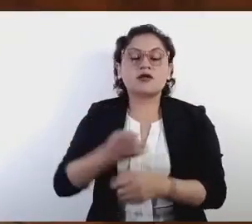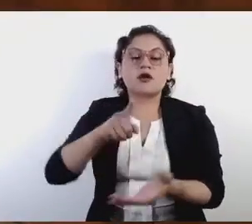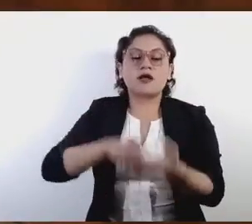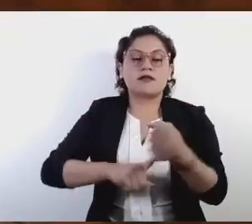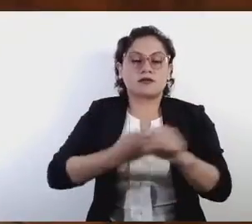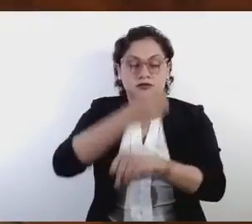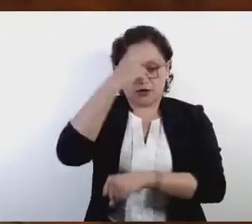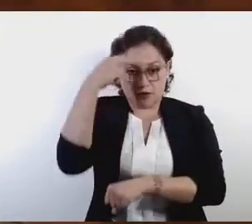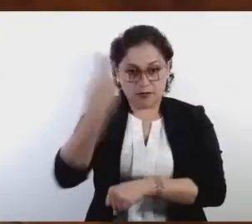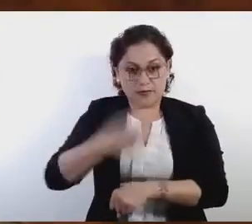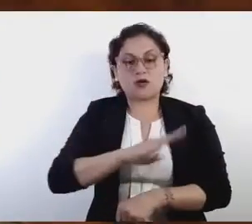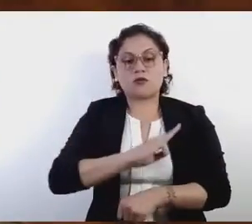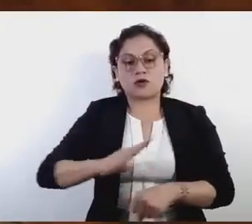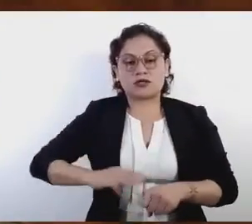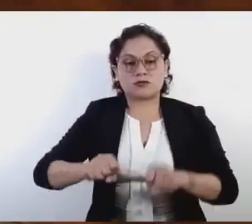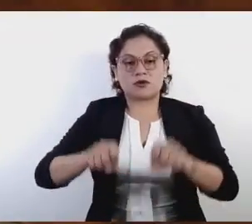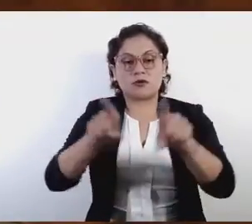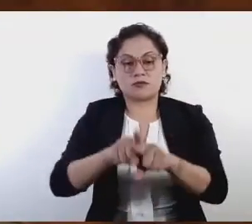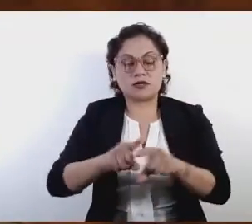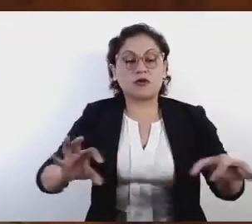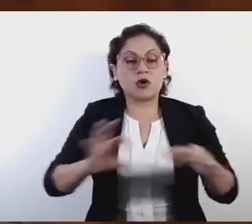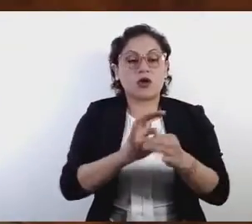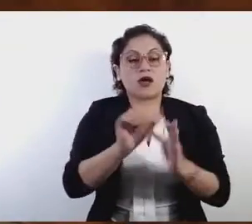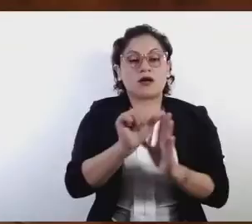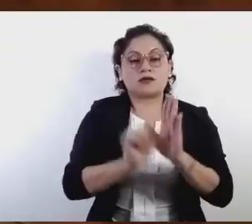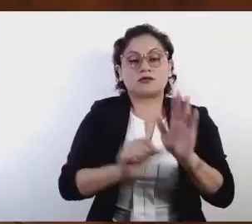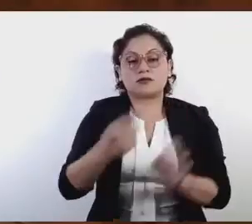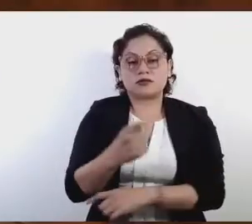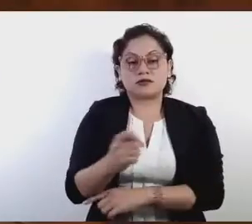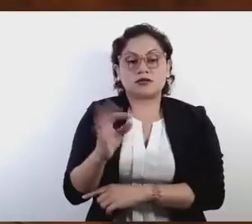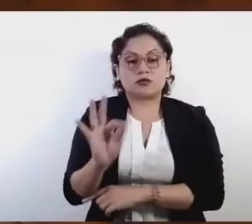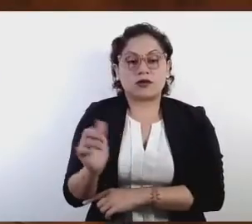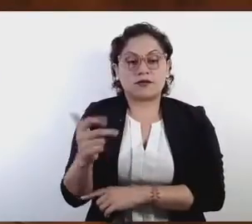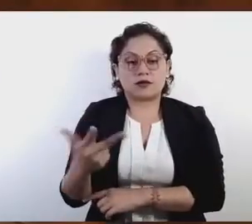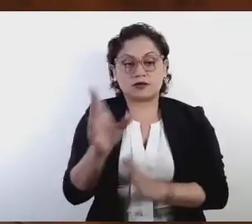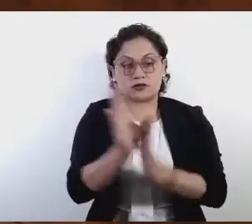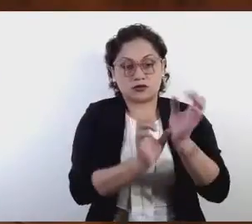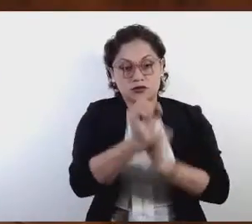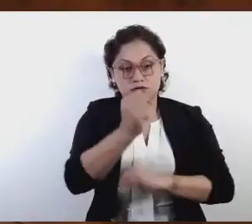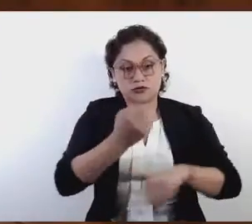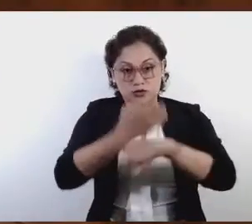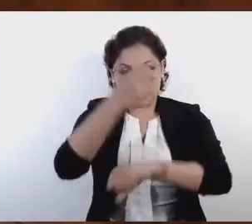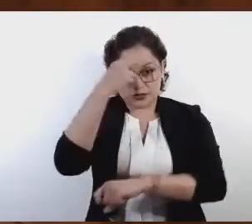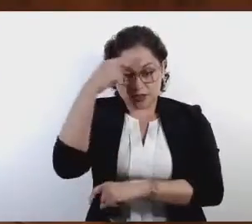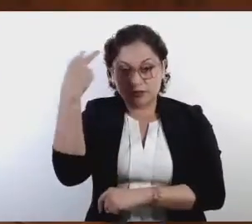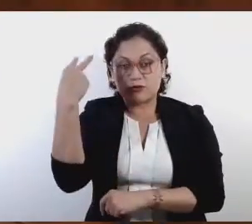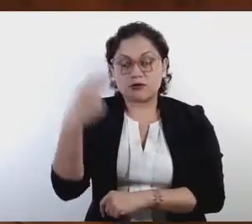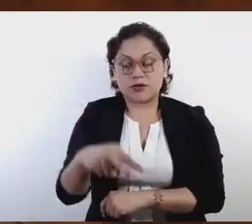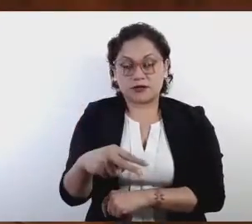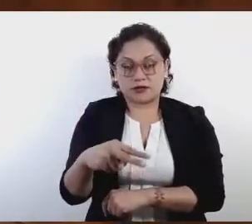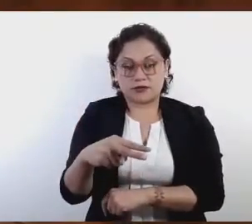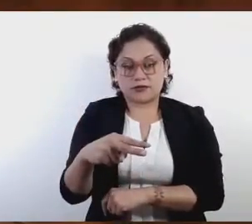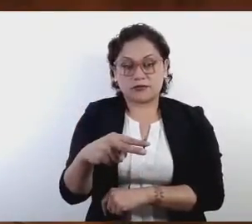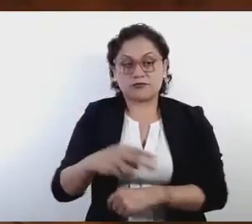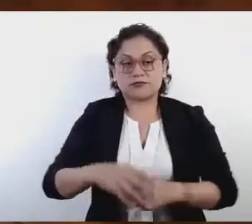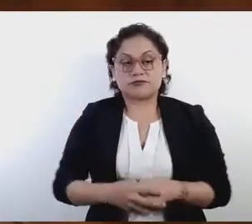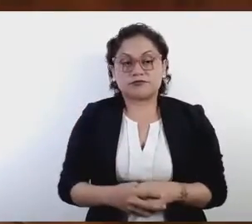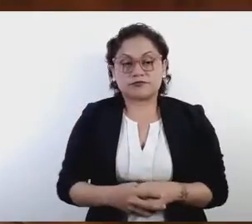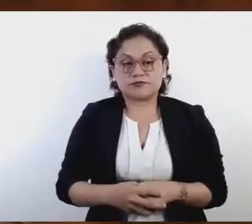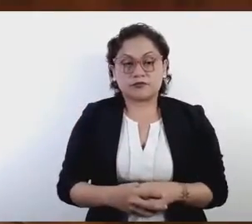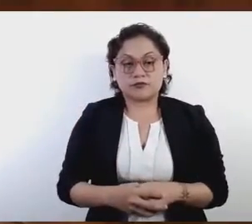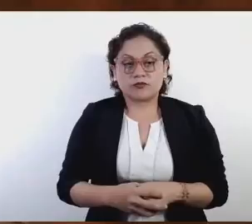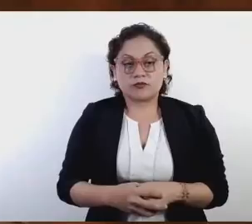por lo previsto en el artículo 148 de la Constitución Política del Estado Libre y Soberano de México, dado en el